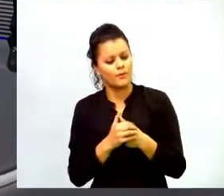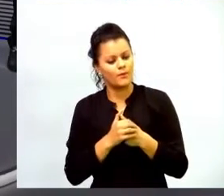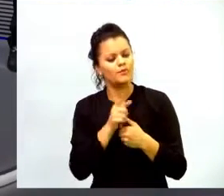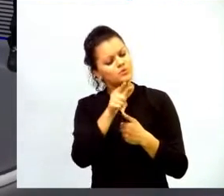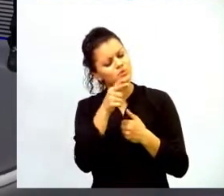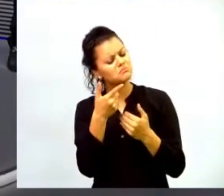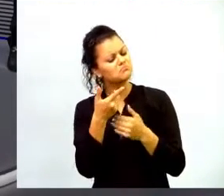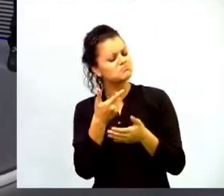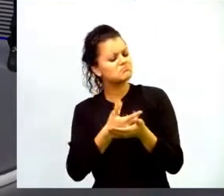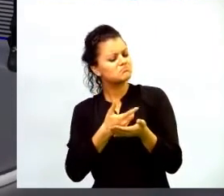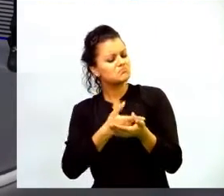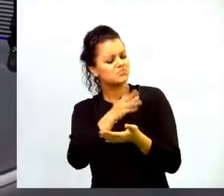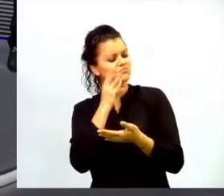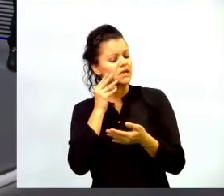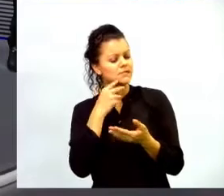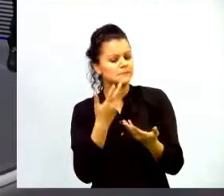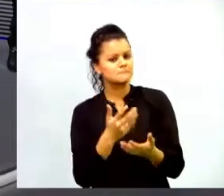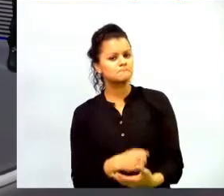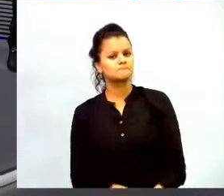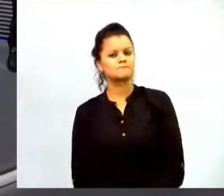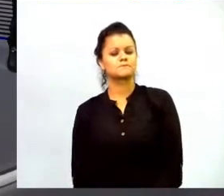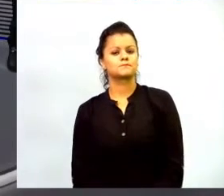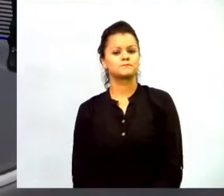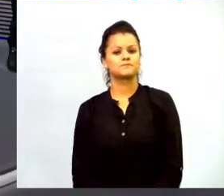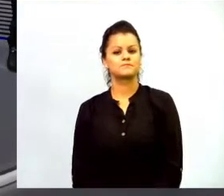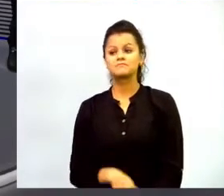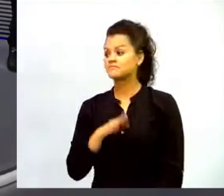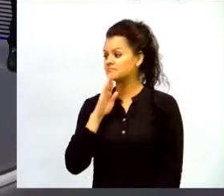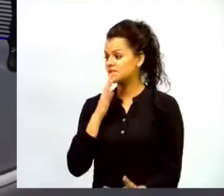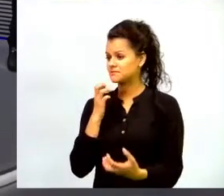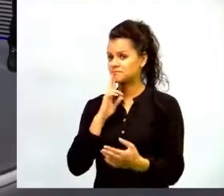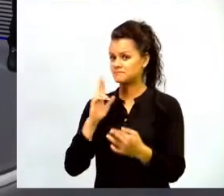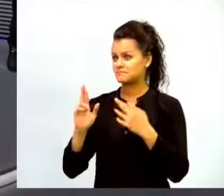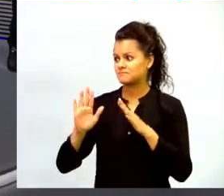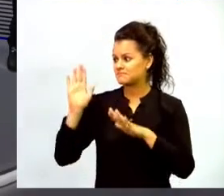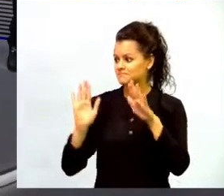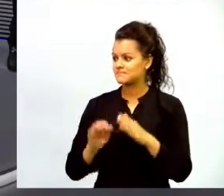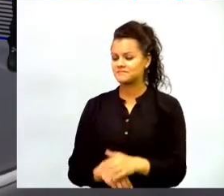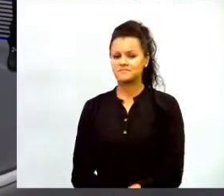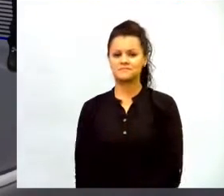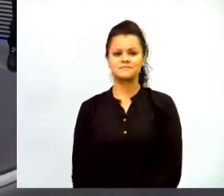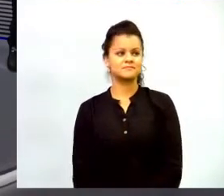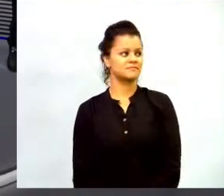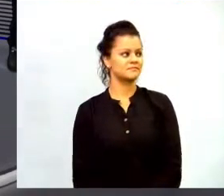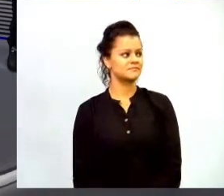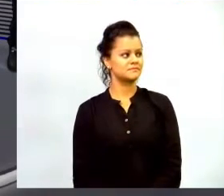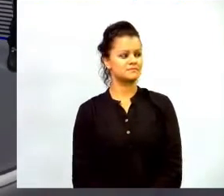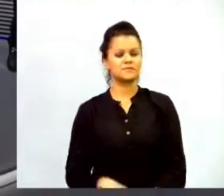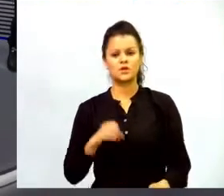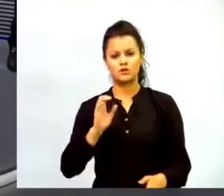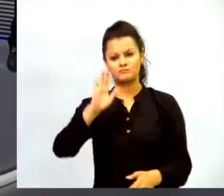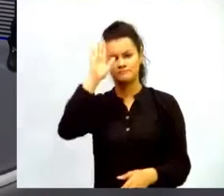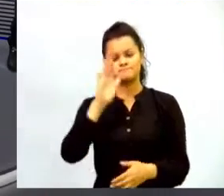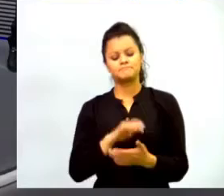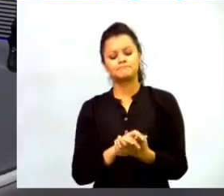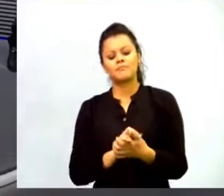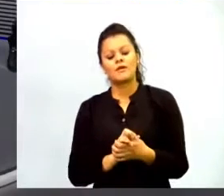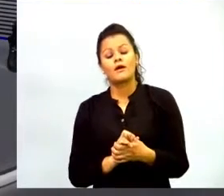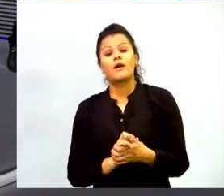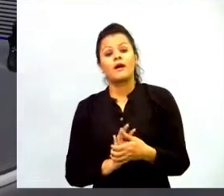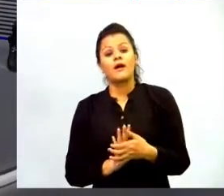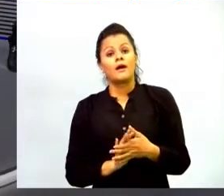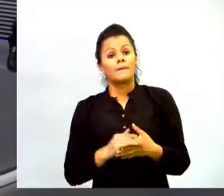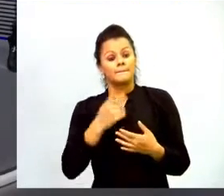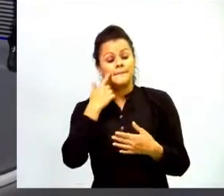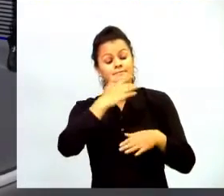con su experiencia ¿Quién quiere contestar esa pregunta? Nosotros desde Computadores para Educar en